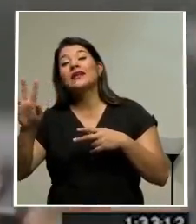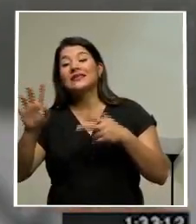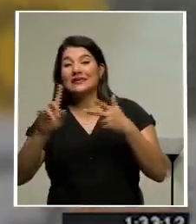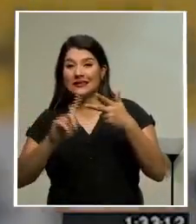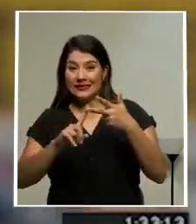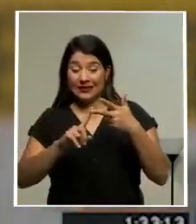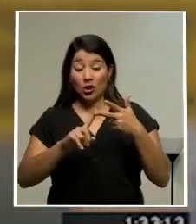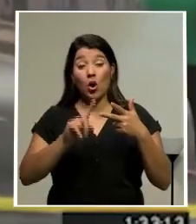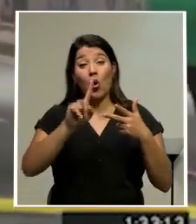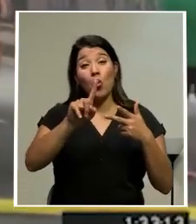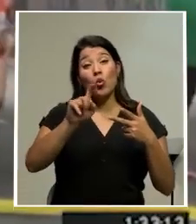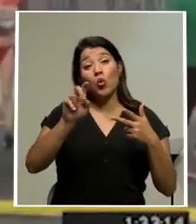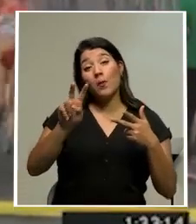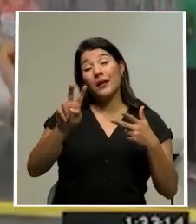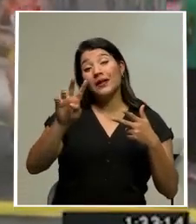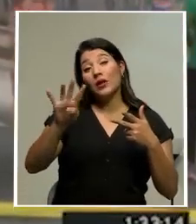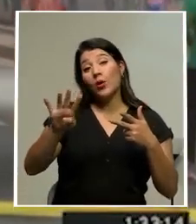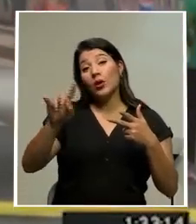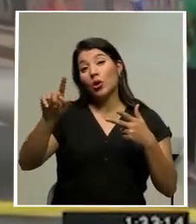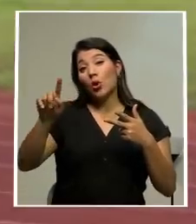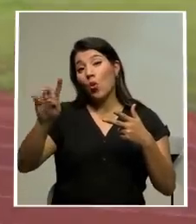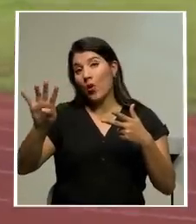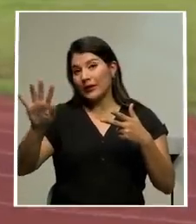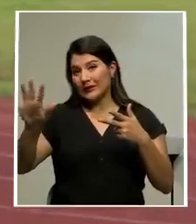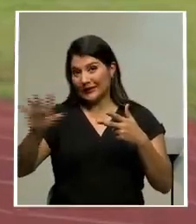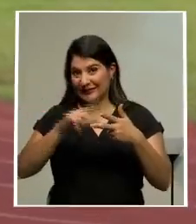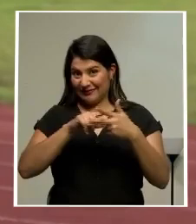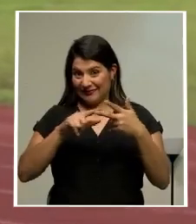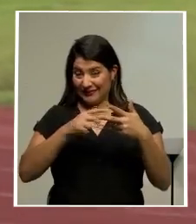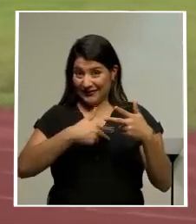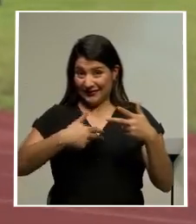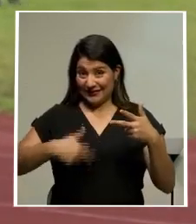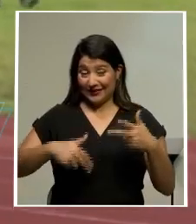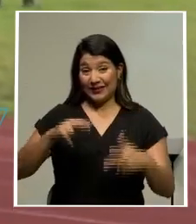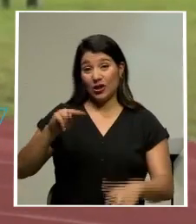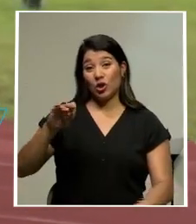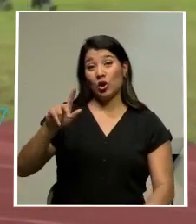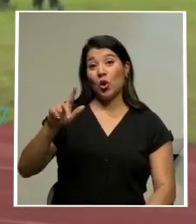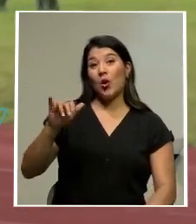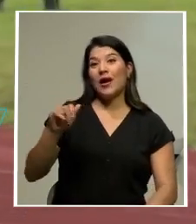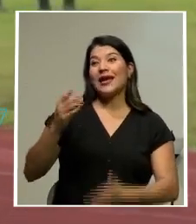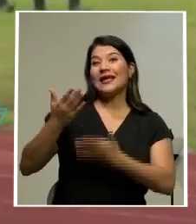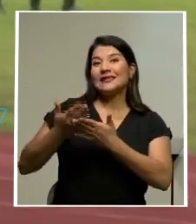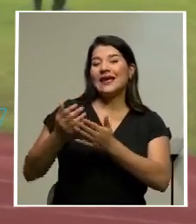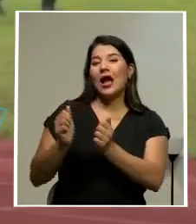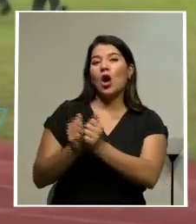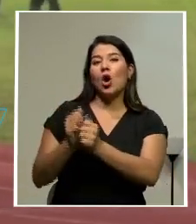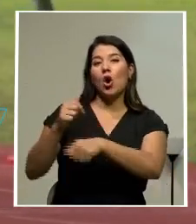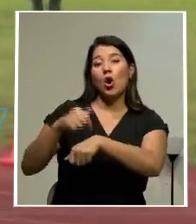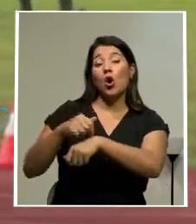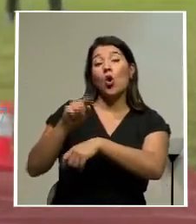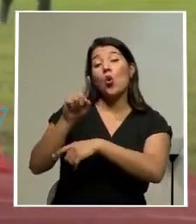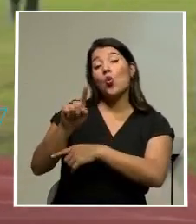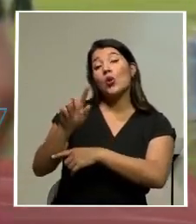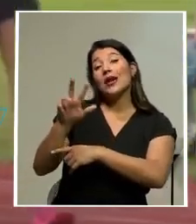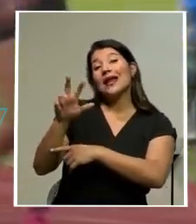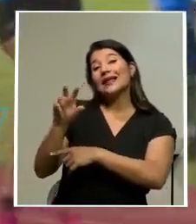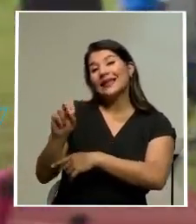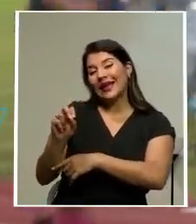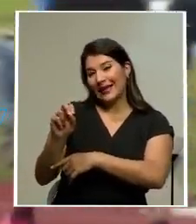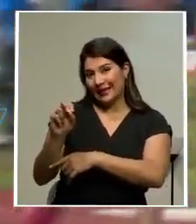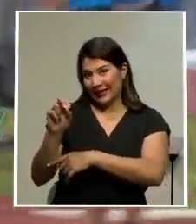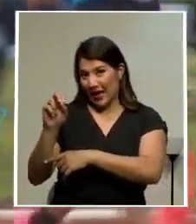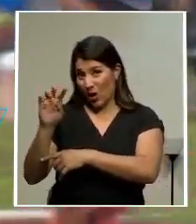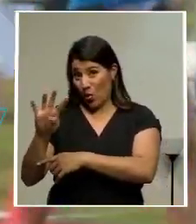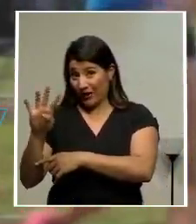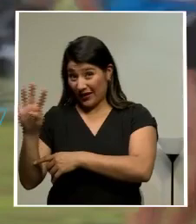Yang que tiene 1 hora 24-45. Noelia llega a los Juegos Olímpicos con 1 hora 30 minutos y 44 segundos